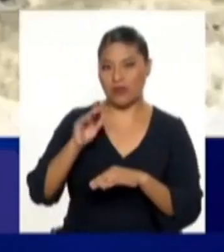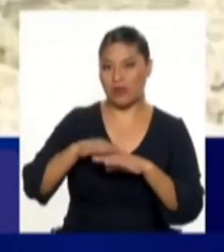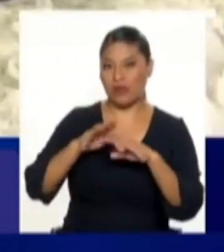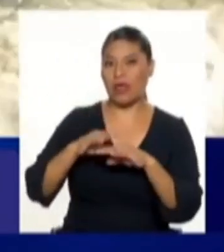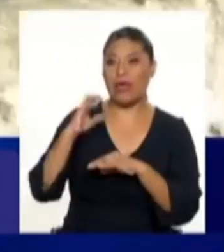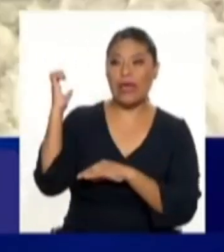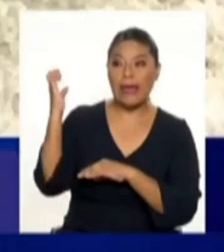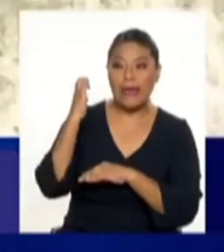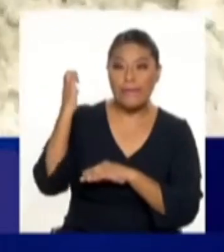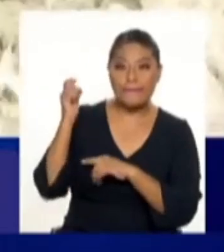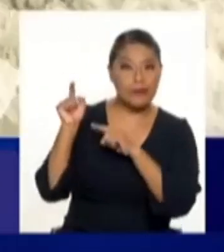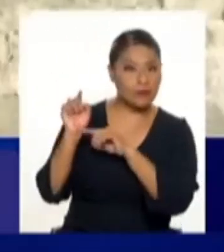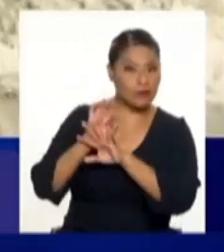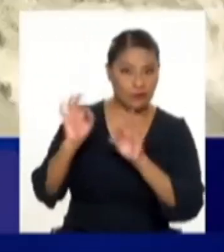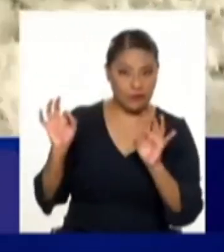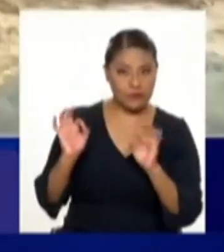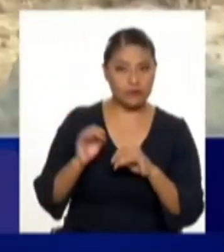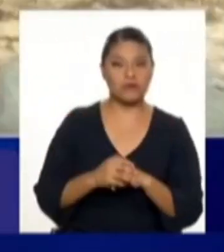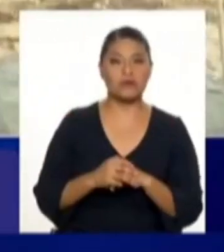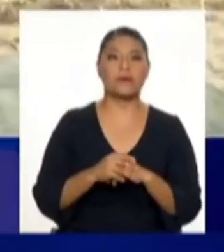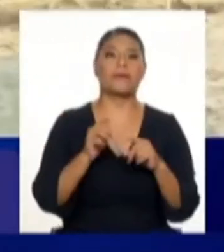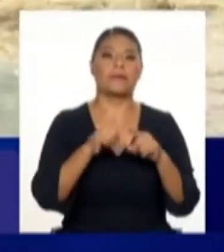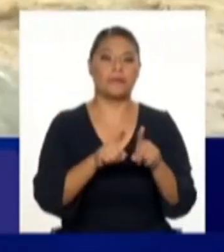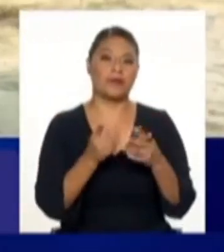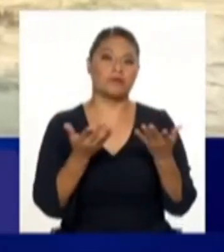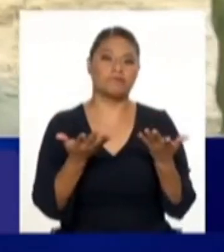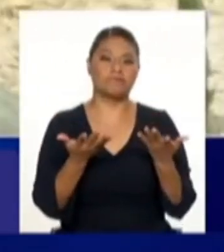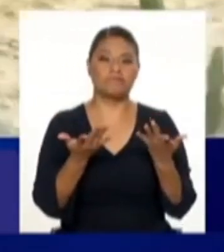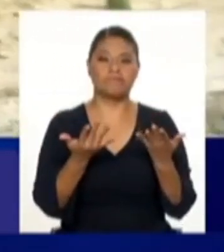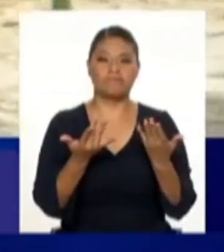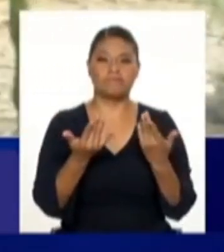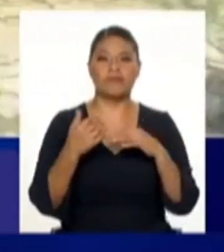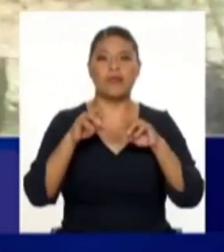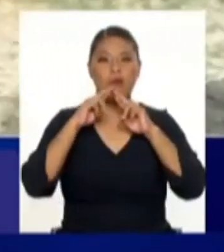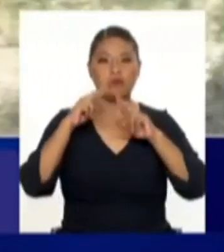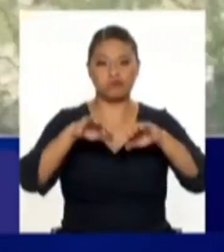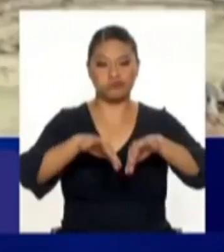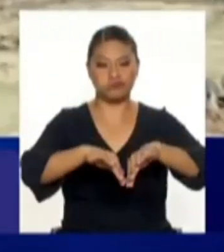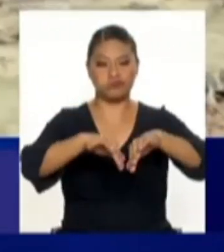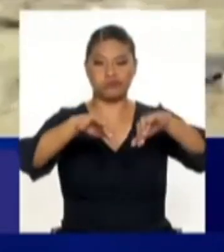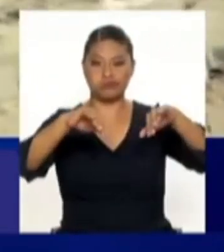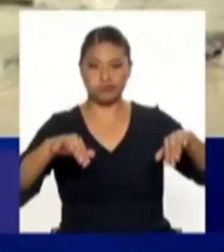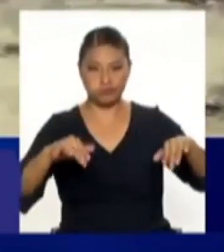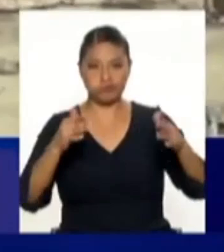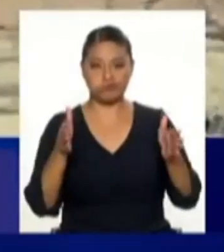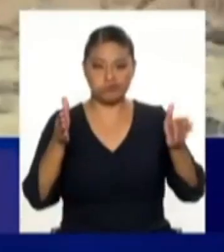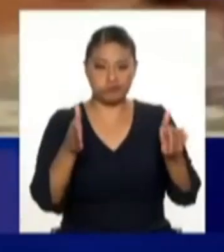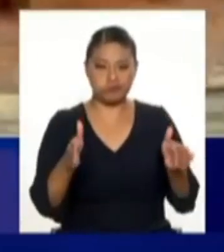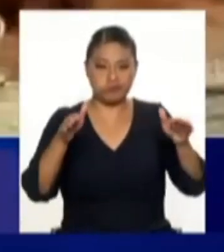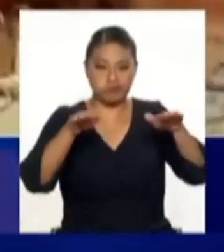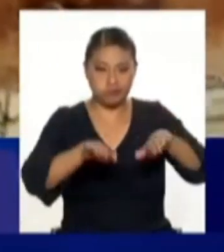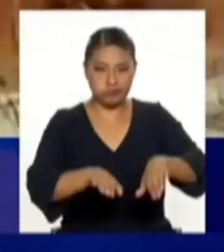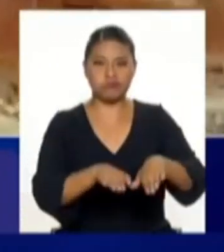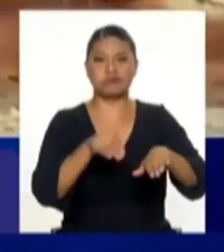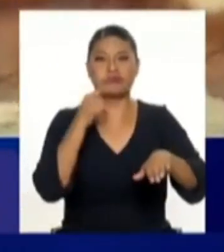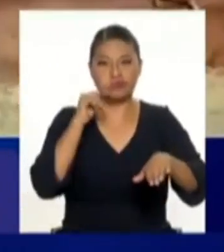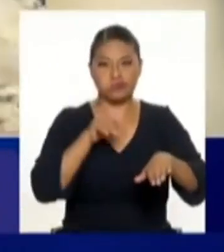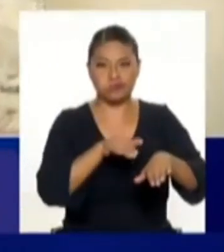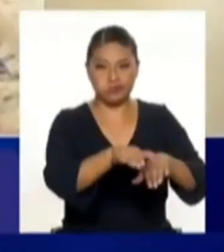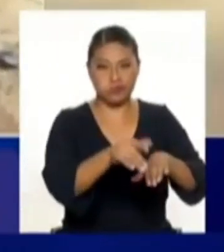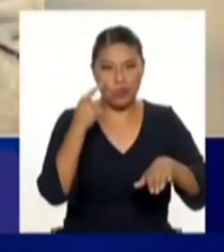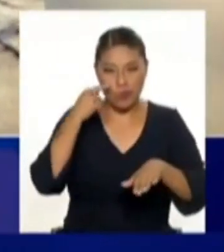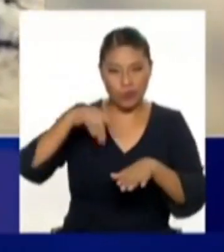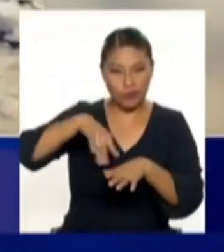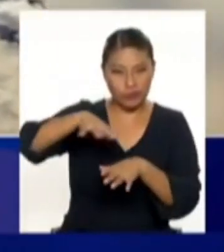emergencia. O sea, abrir los ríos, encauzarlos, los meandros, o sea, esos